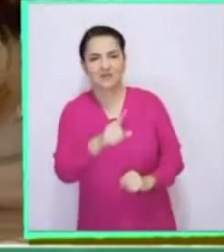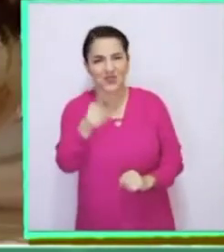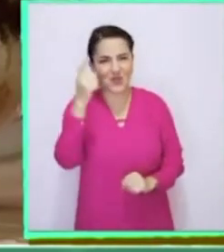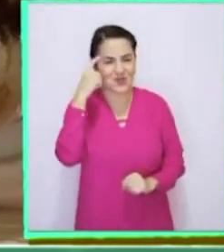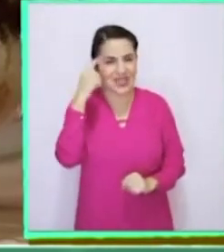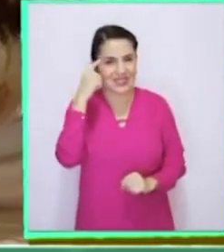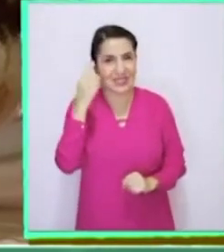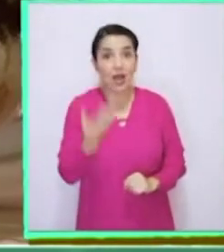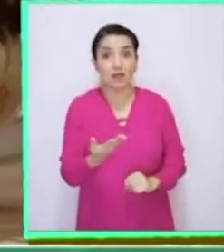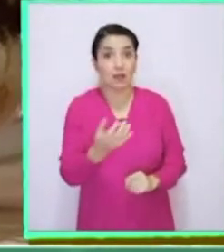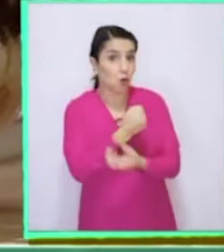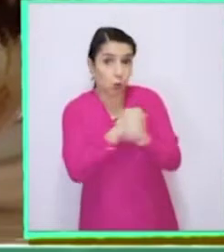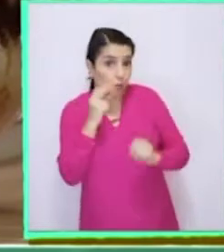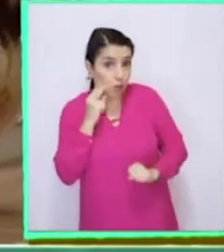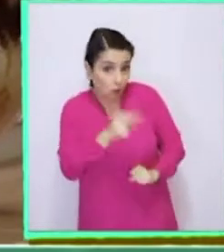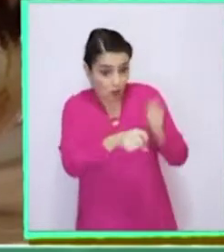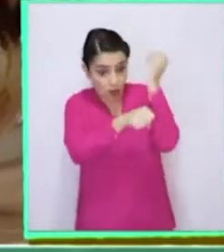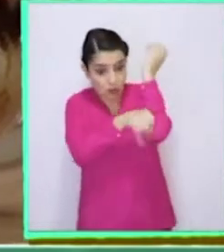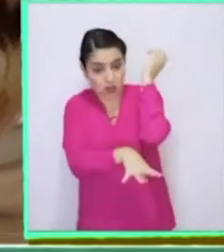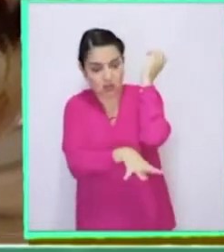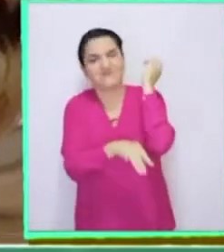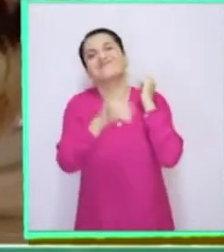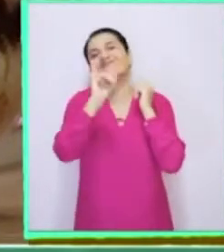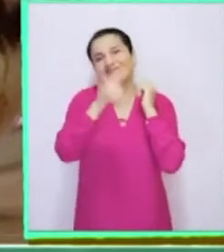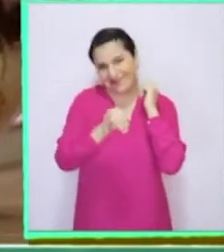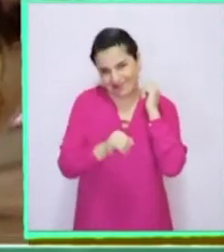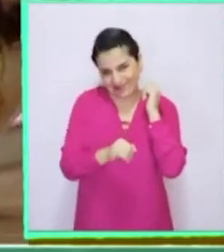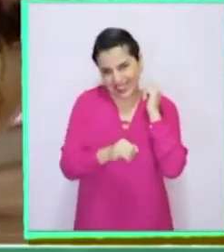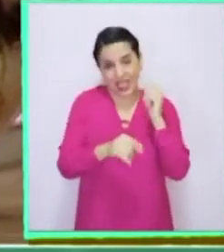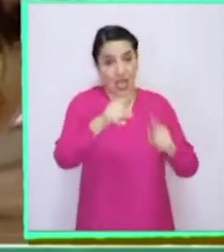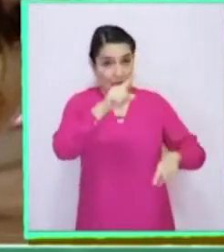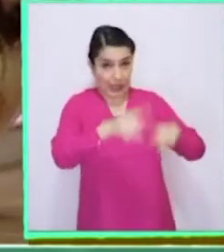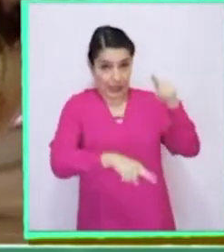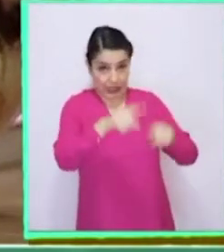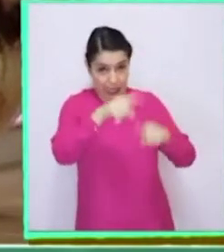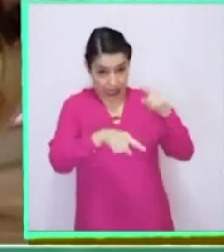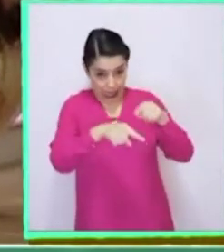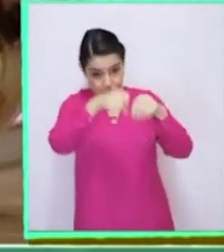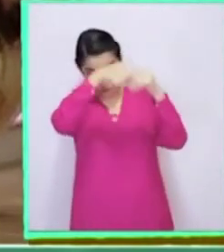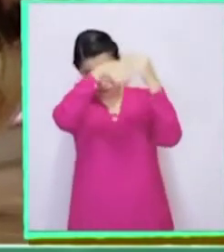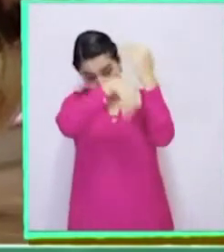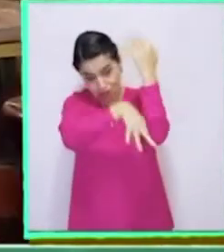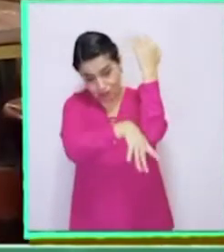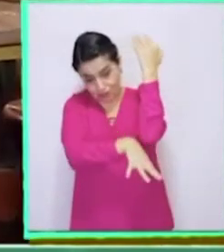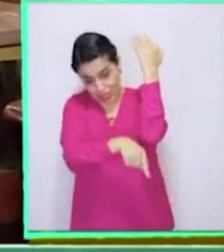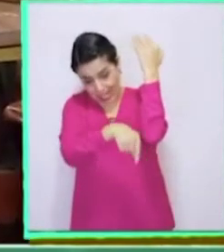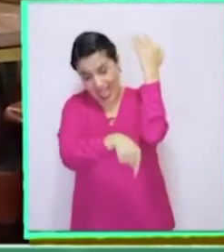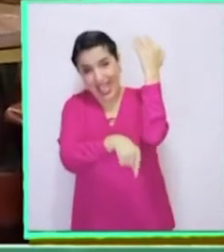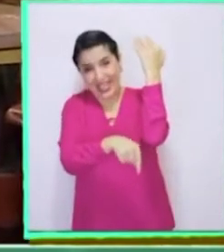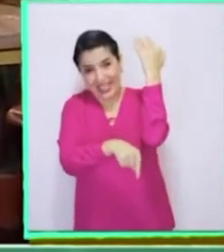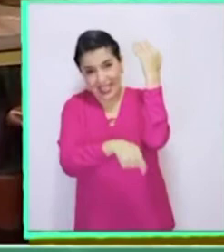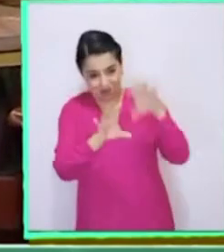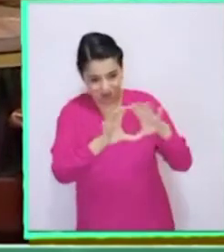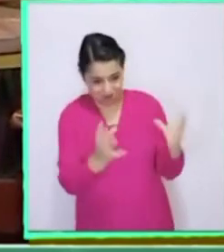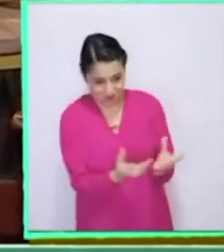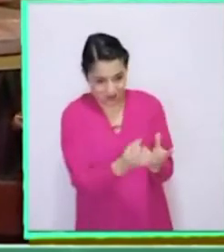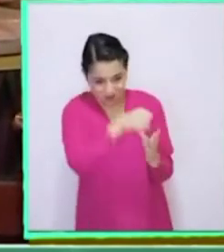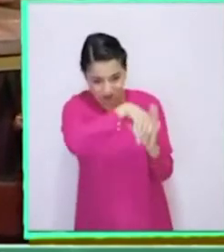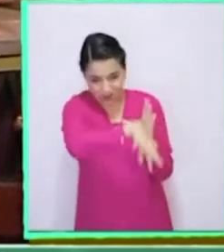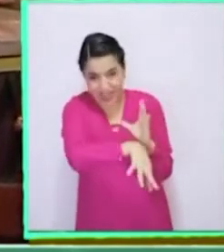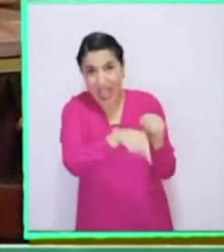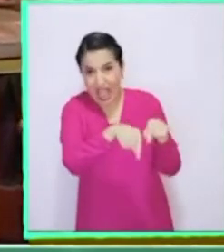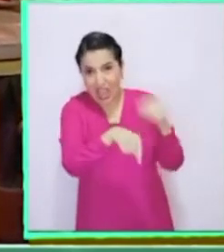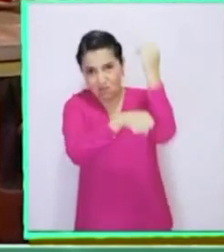Si pensaste en que las raíces no se ven, estás en lo correcto. Porque las raíces están bajo tierra, ¿verdad? O están acá adentro.